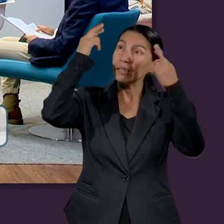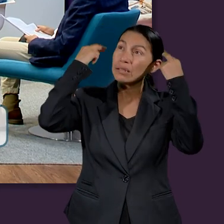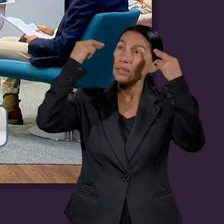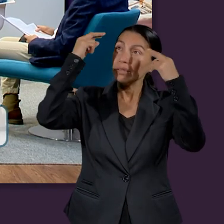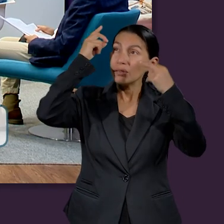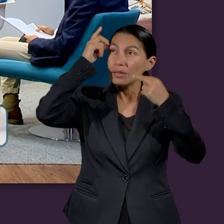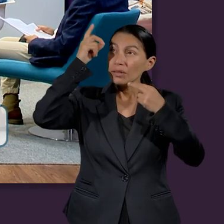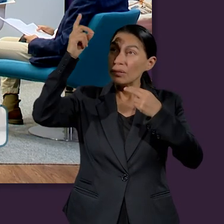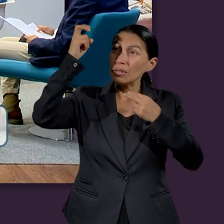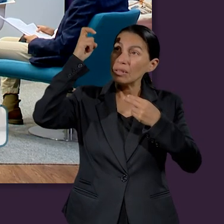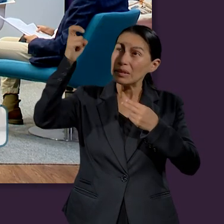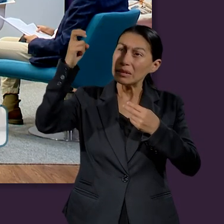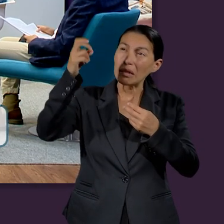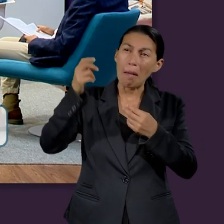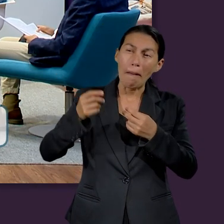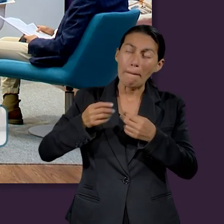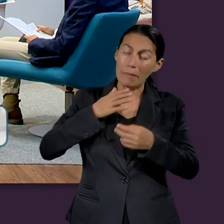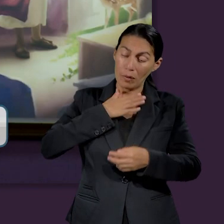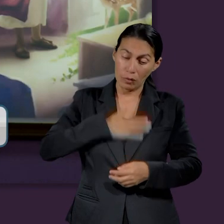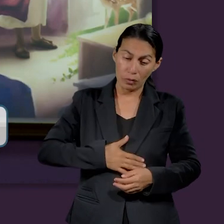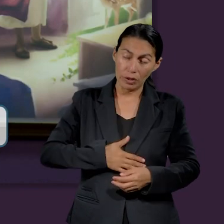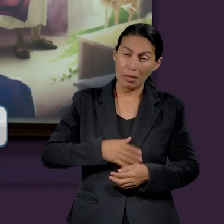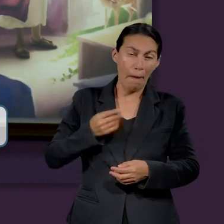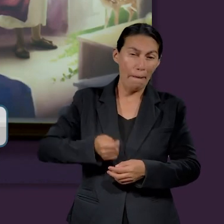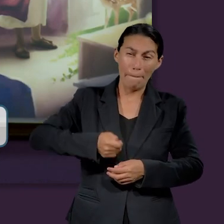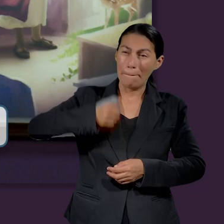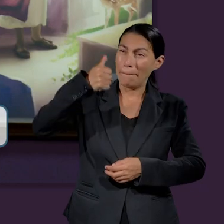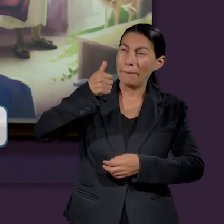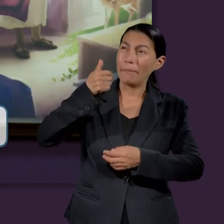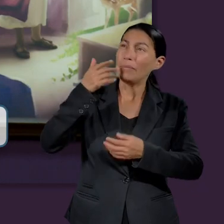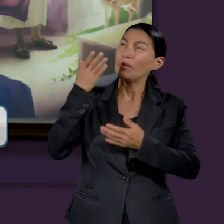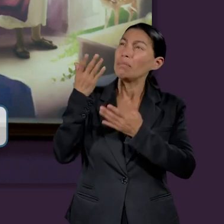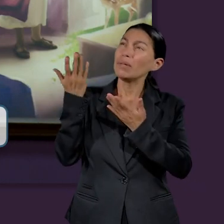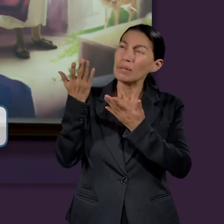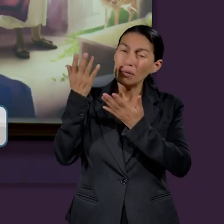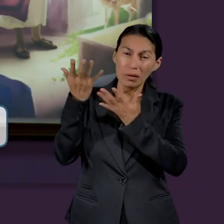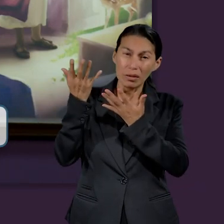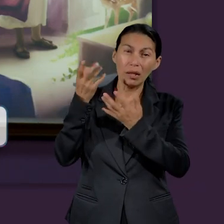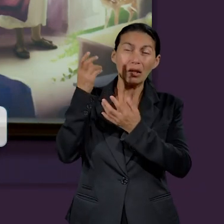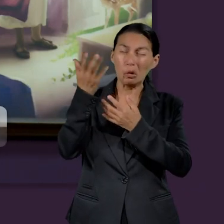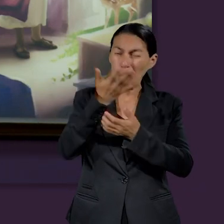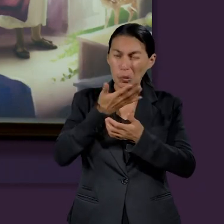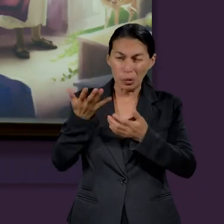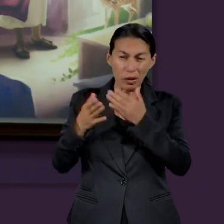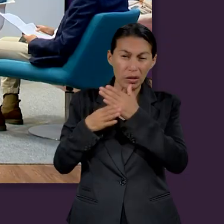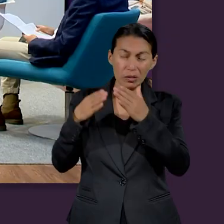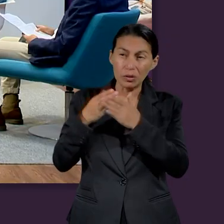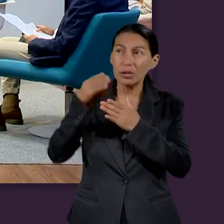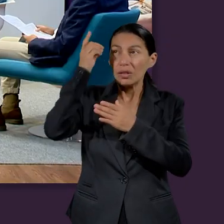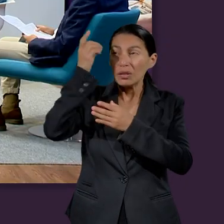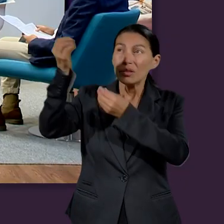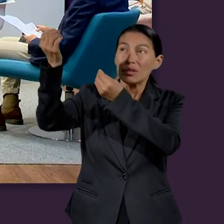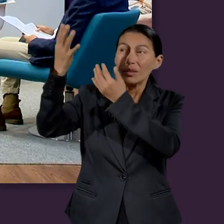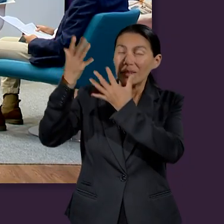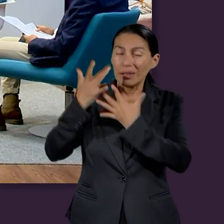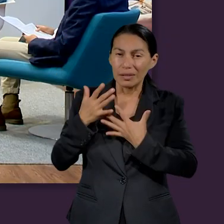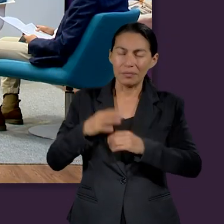Buscad primeramente el reino de Dios y de justicia. Y todas esas cosas serán añadidas. Muy bien.